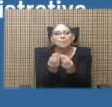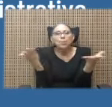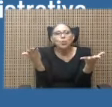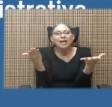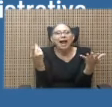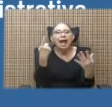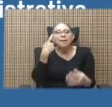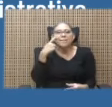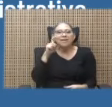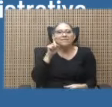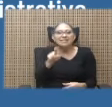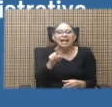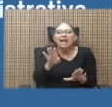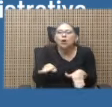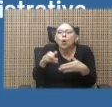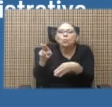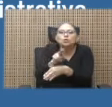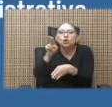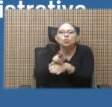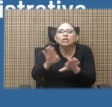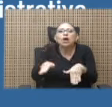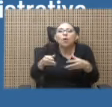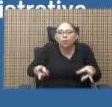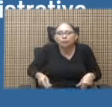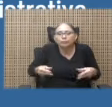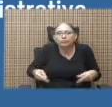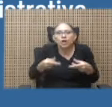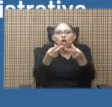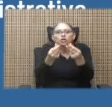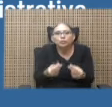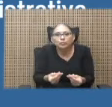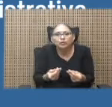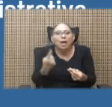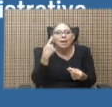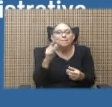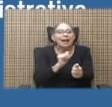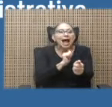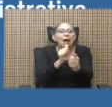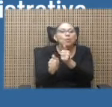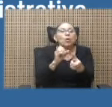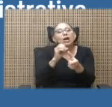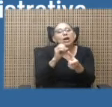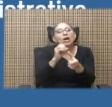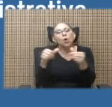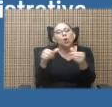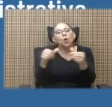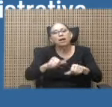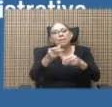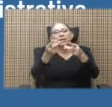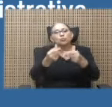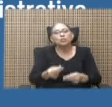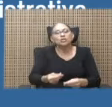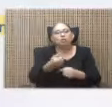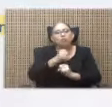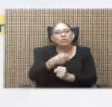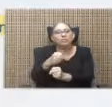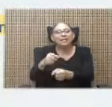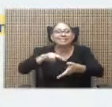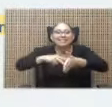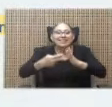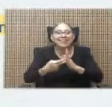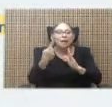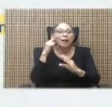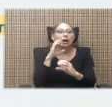fiscalizar la ejecución y liquidación de los presupuestos y para aprobar o improbar presupuestos municipales, es decir, para